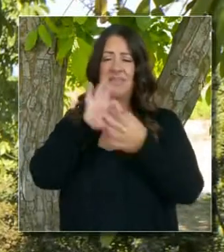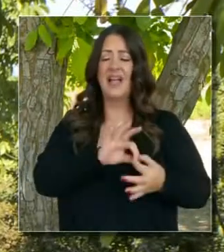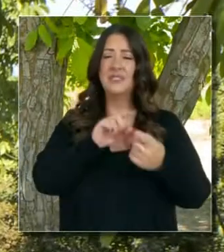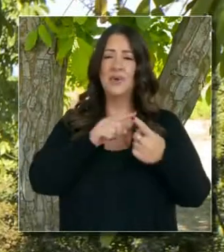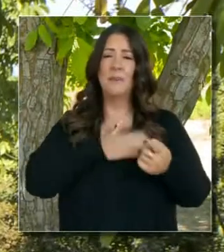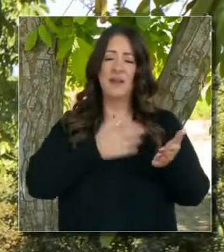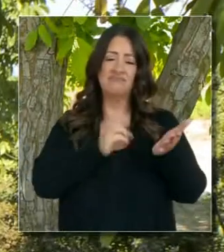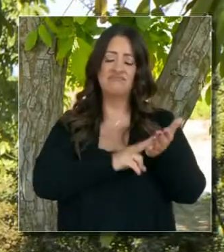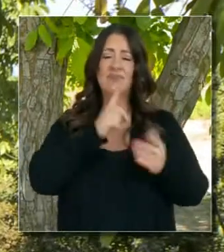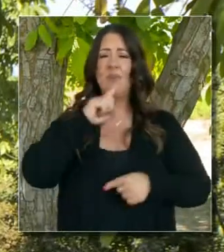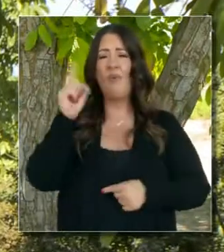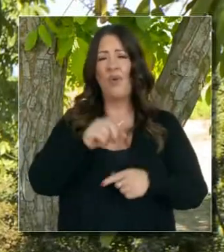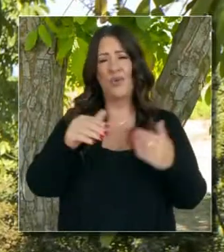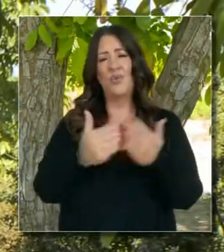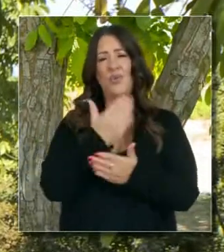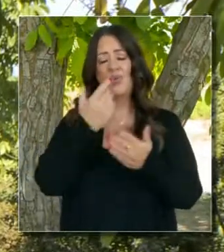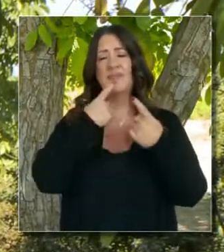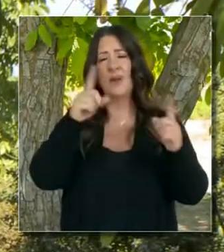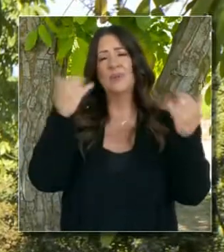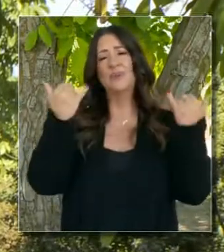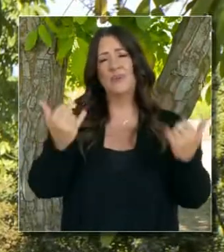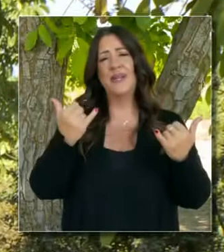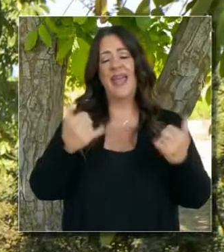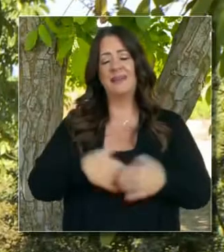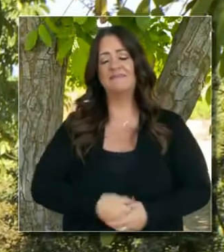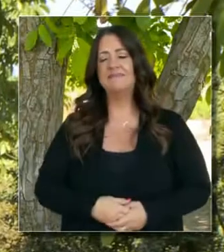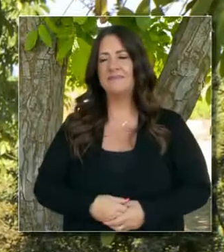ejecutiva. Así que podría seguir hablando de esto.